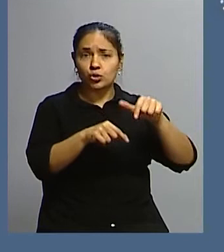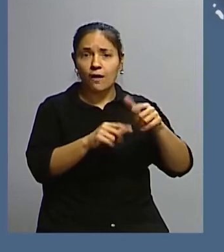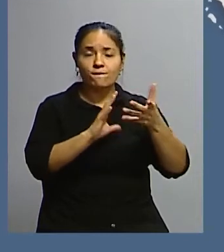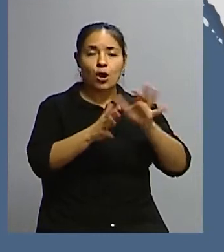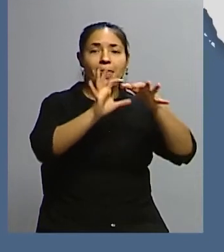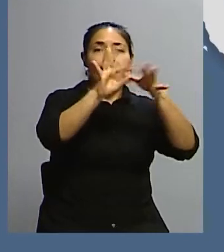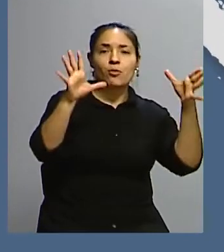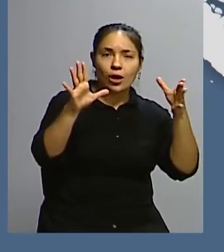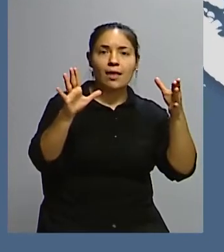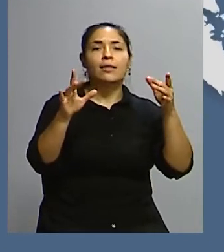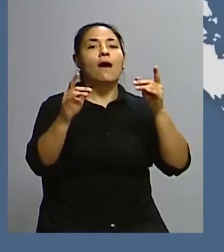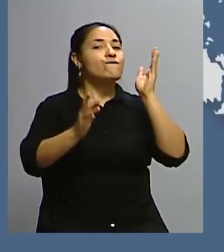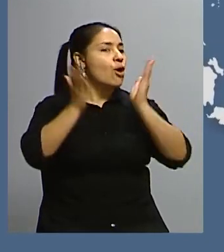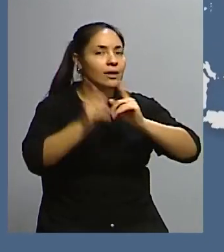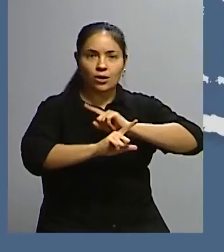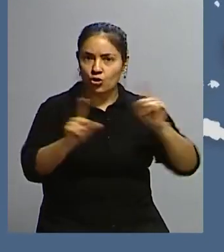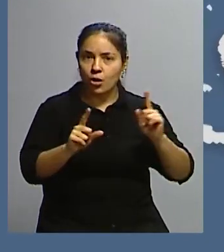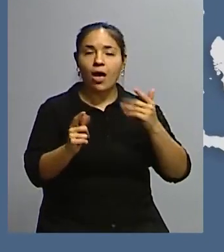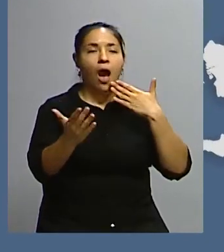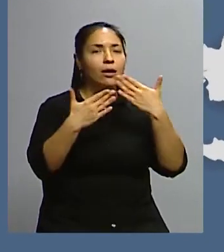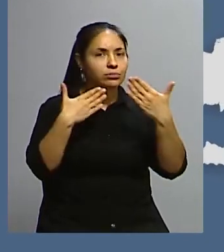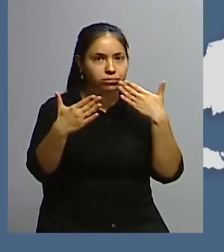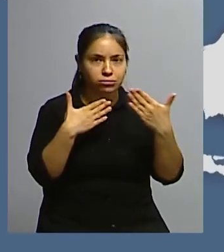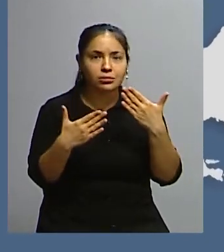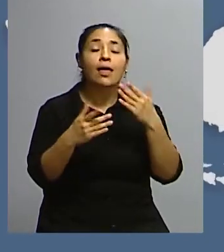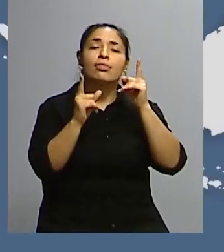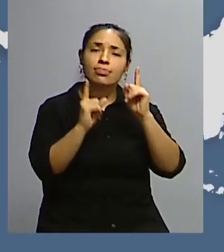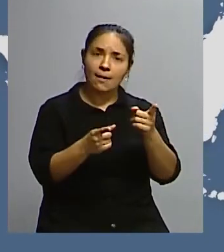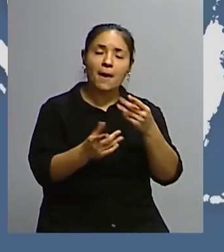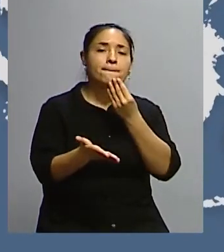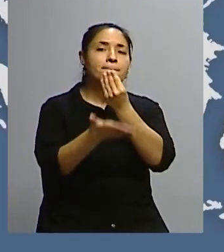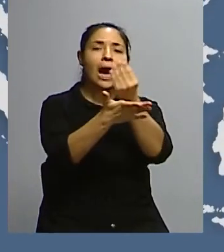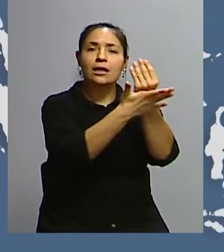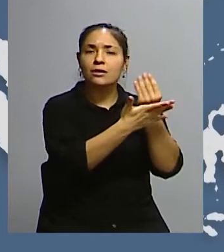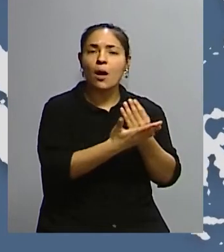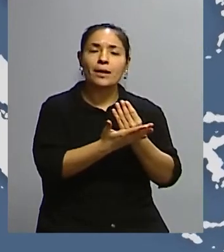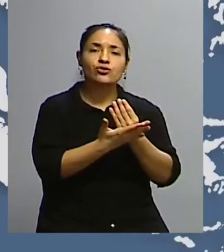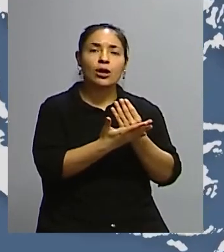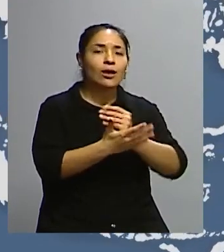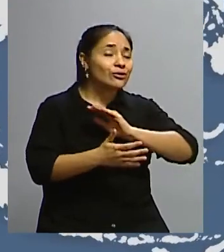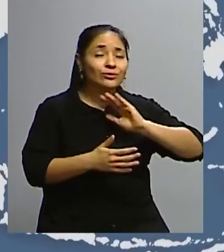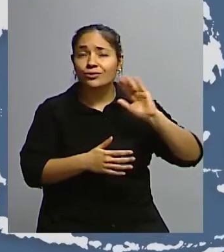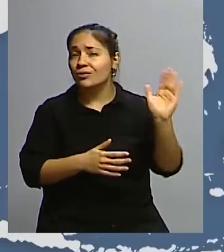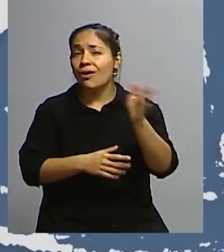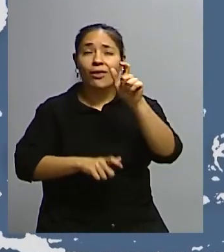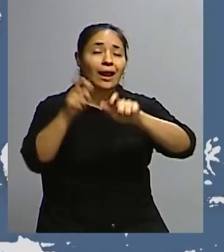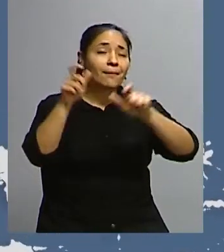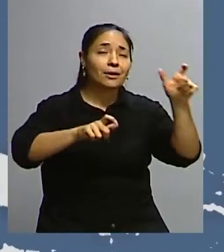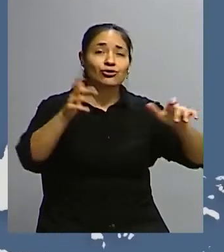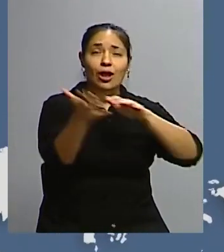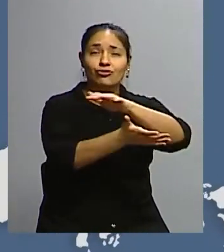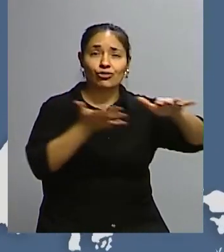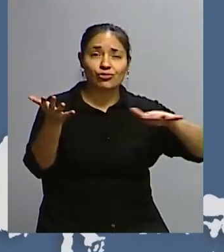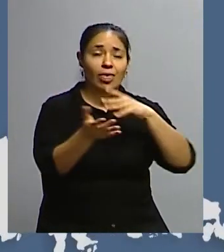democrática, no violenta, dialogada, y con una participación además de todos los actores de una sociedad.